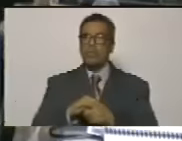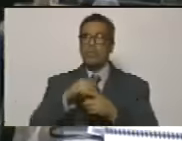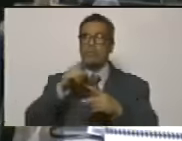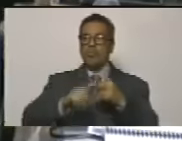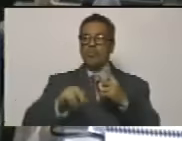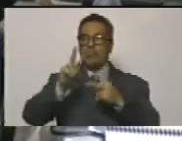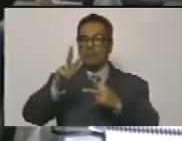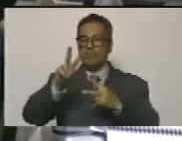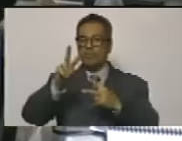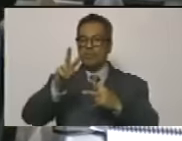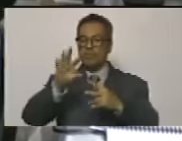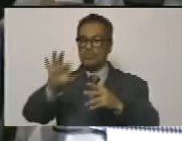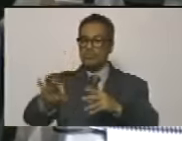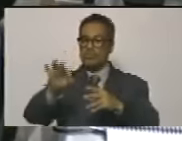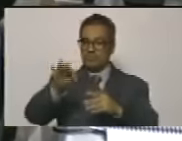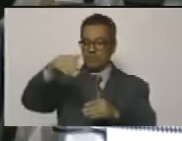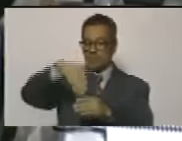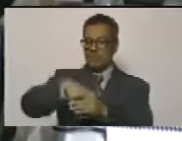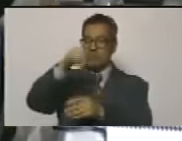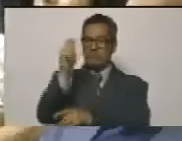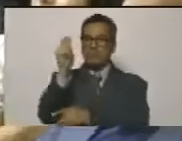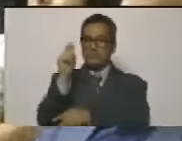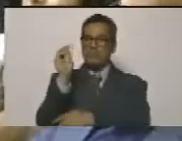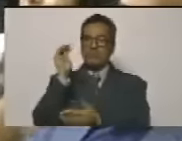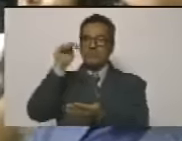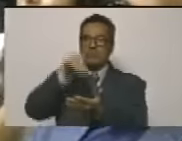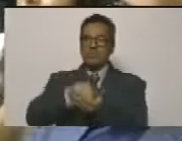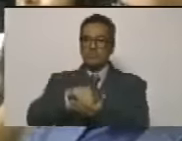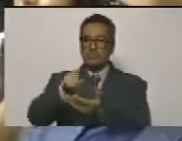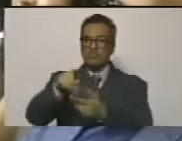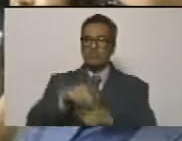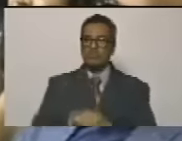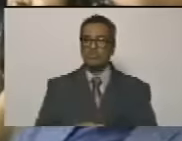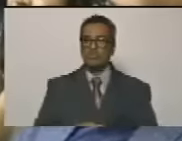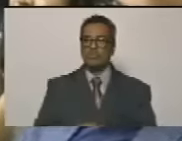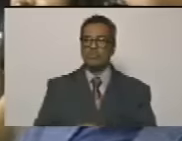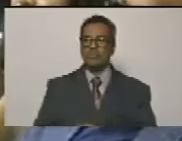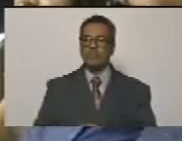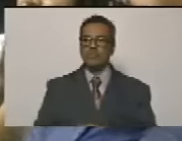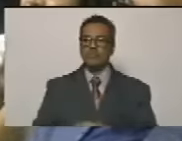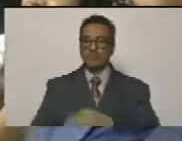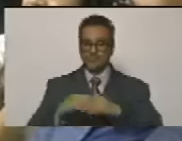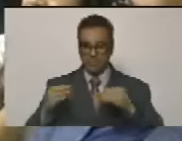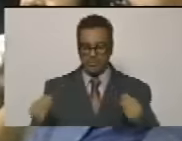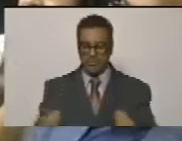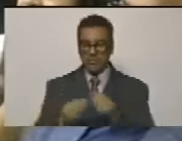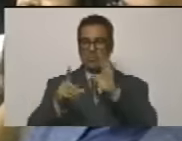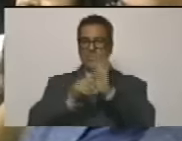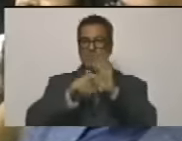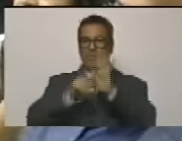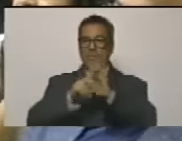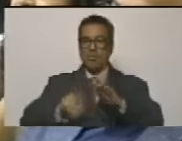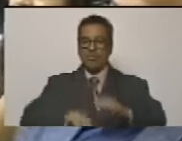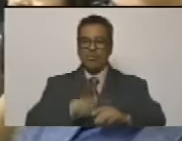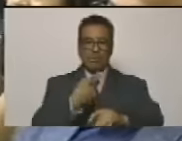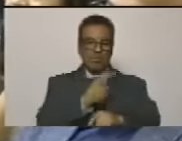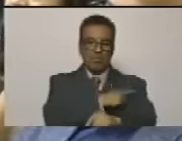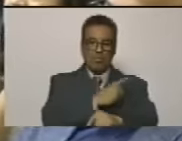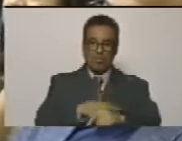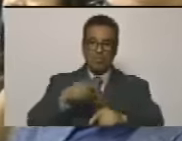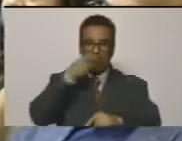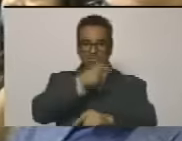veces electo como diputado del Estado Aragua, forjador de las leyes del poder popular.